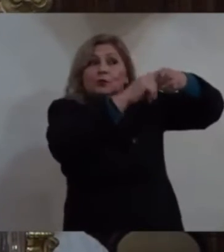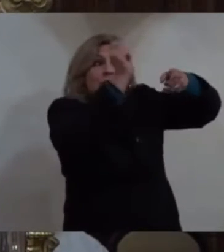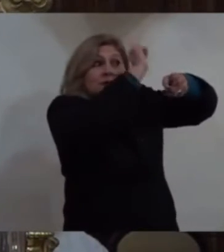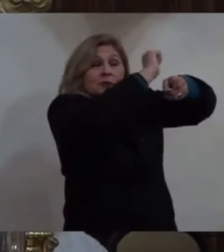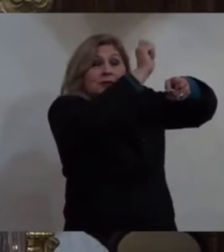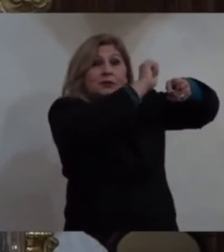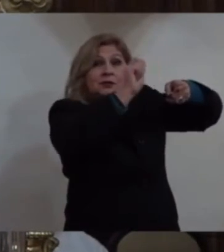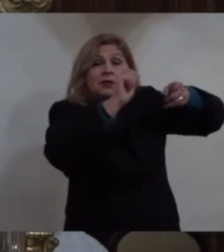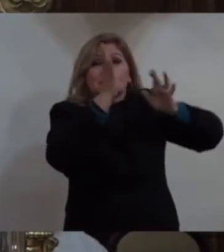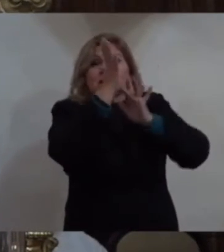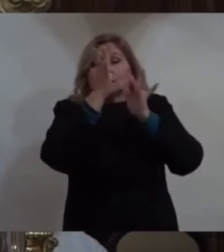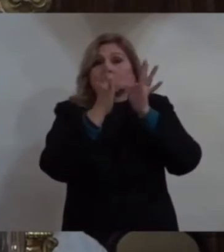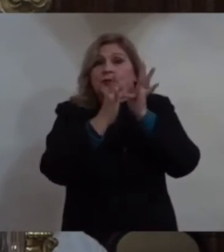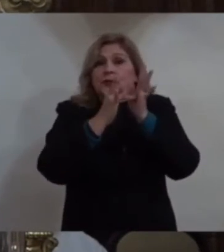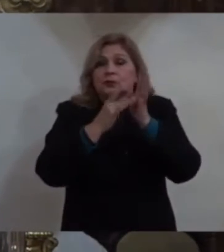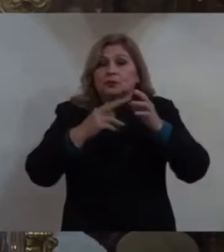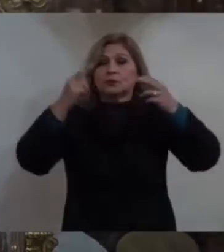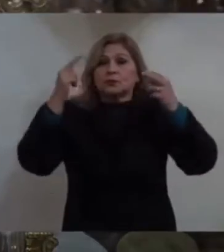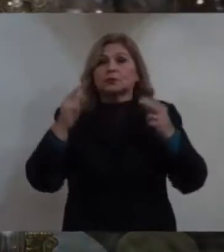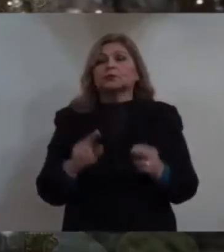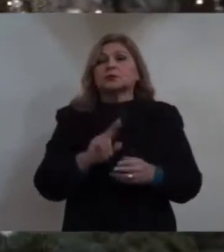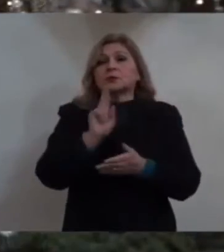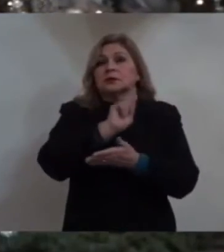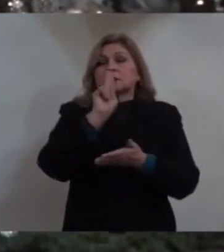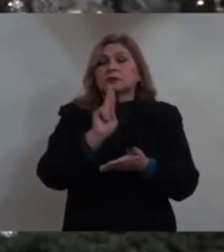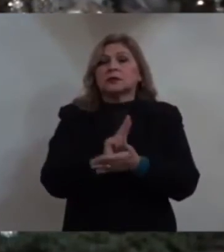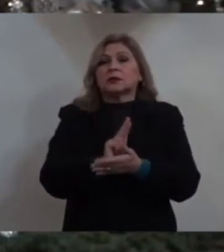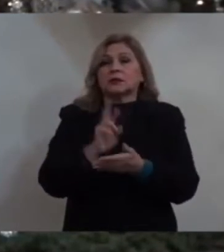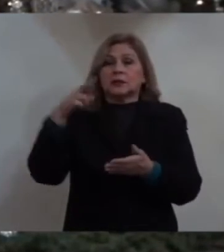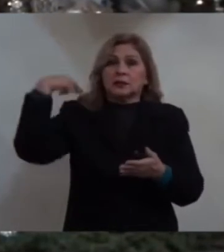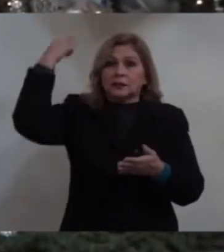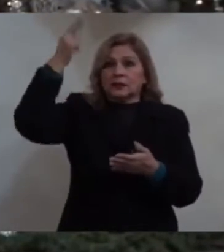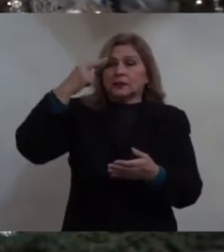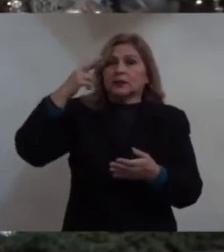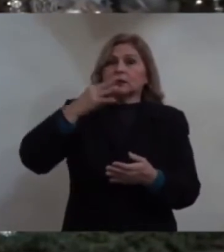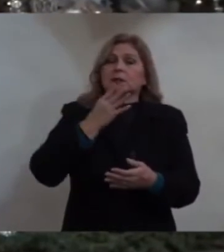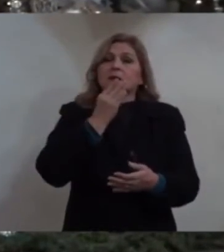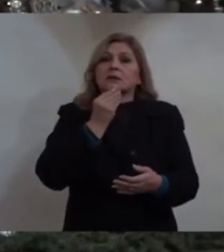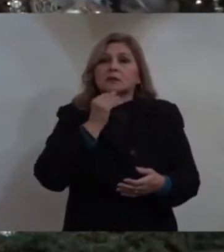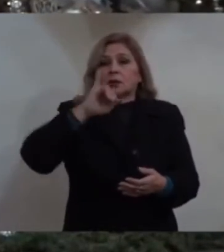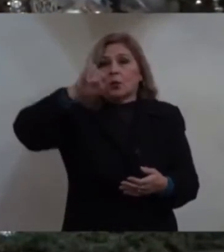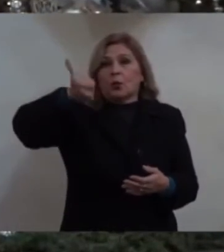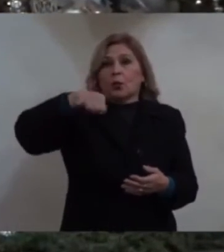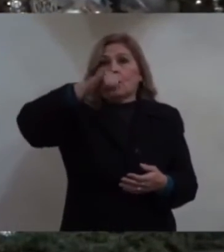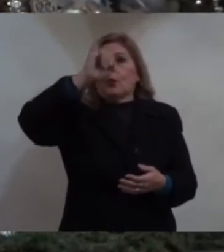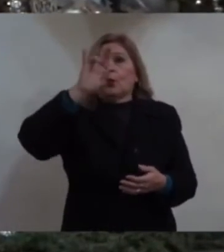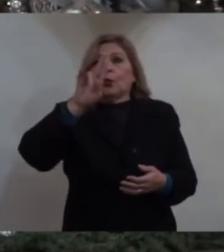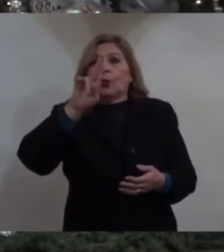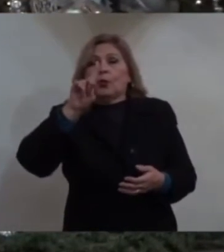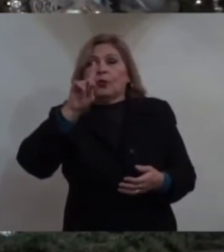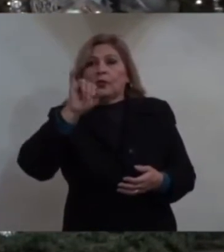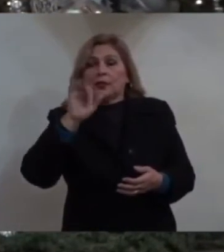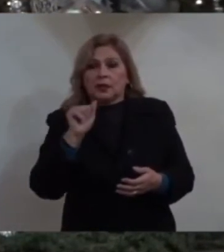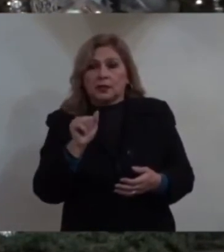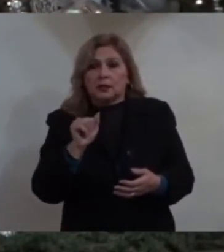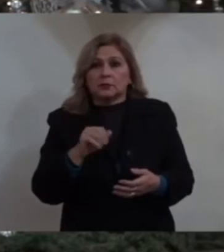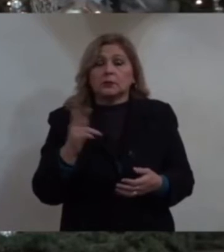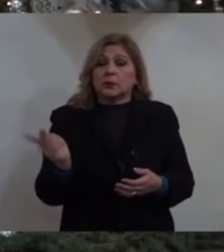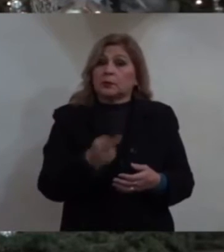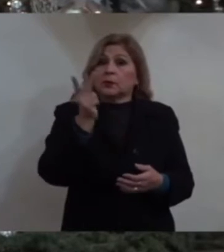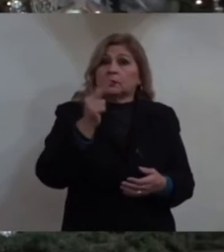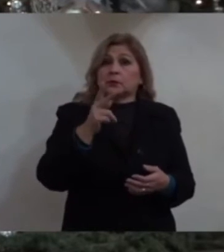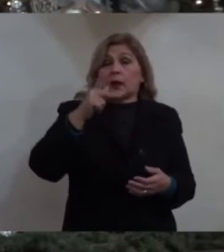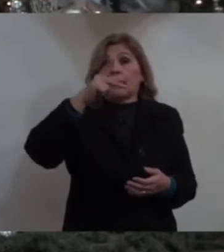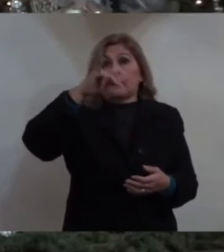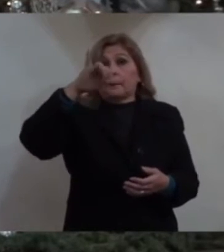Jesús Nazareno, rey de los judíos. Le preguntará a Pilato, ¿eres tú el rey?